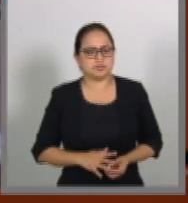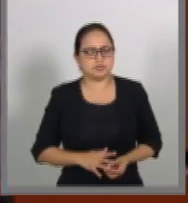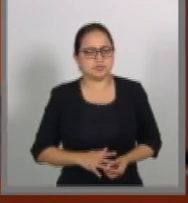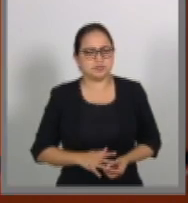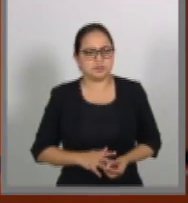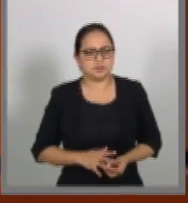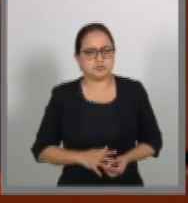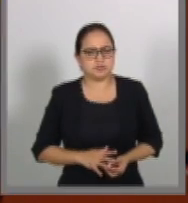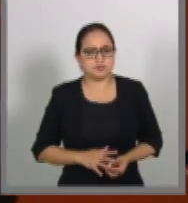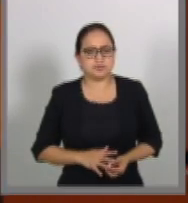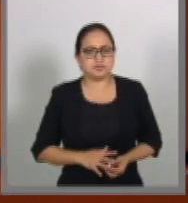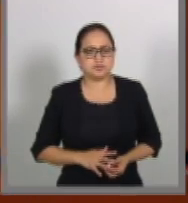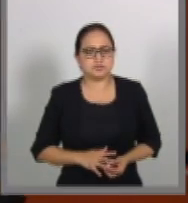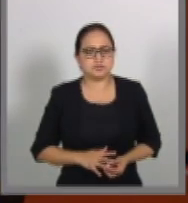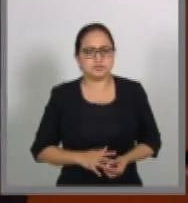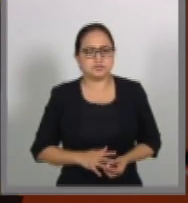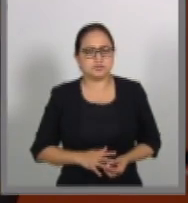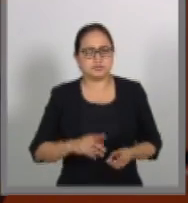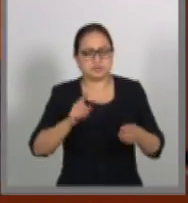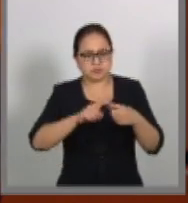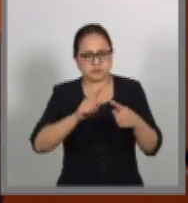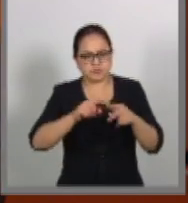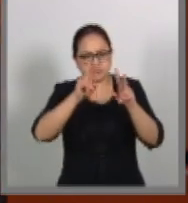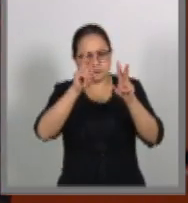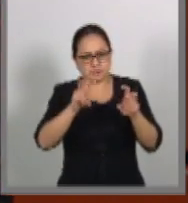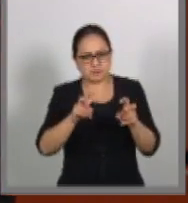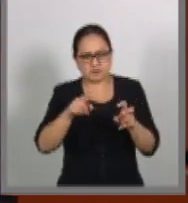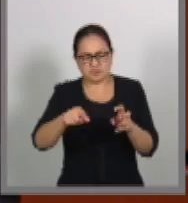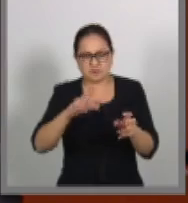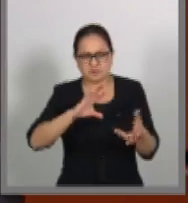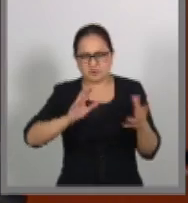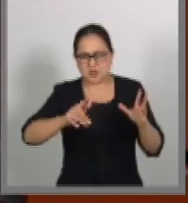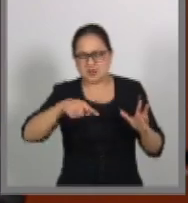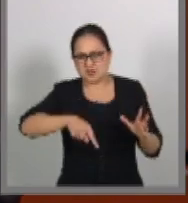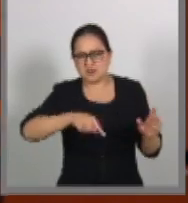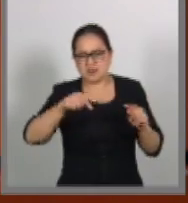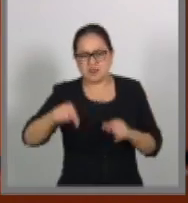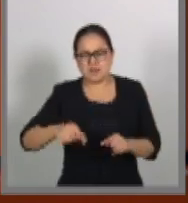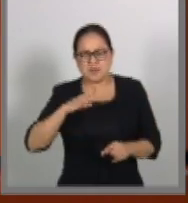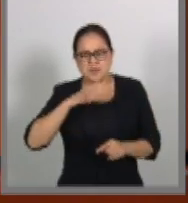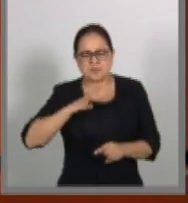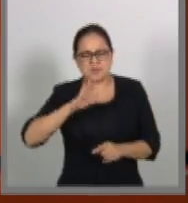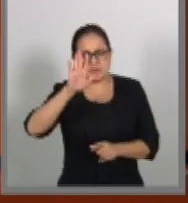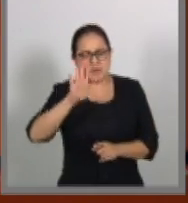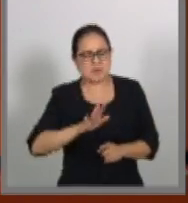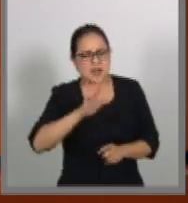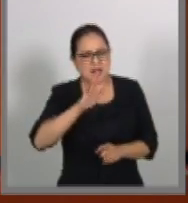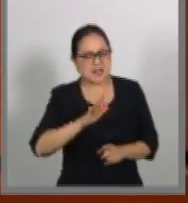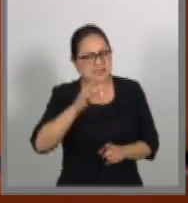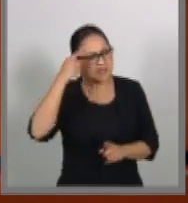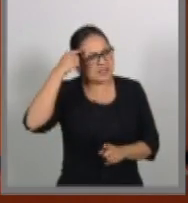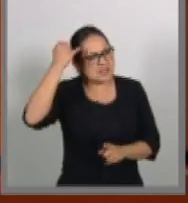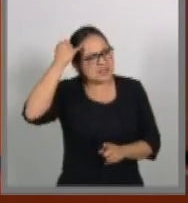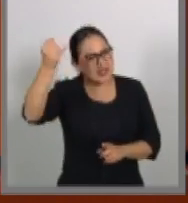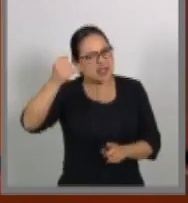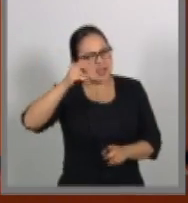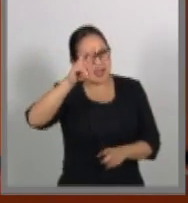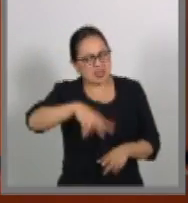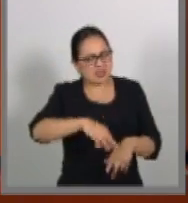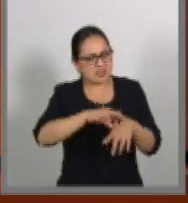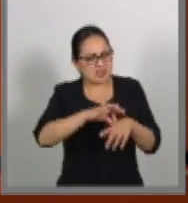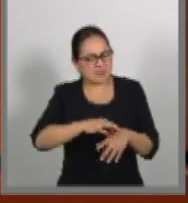Bueno, el tema del psicópata, que aquí nos mencionamos, el que la realidad y la mentalidad y todo,